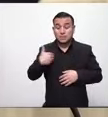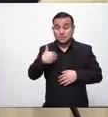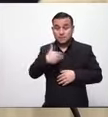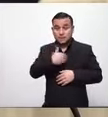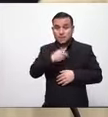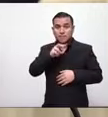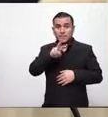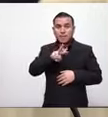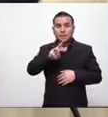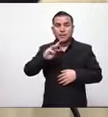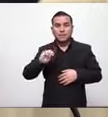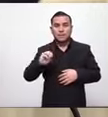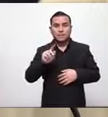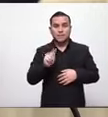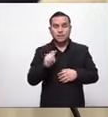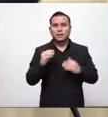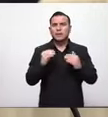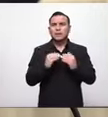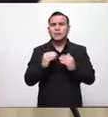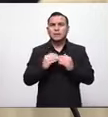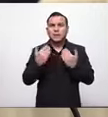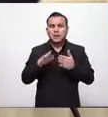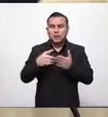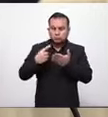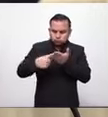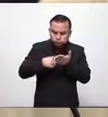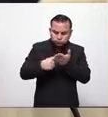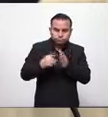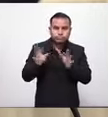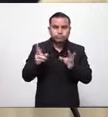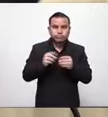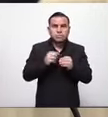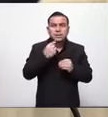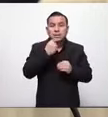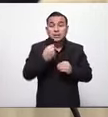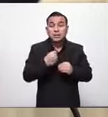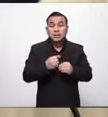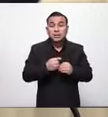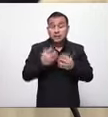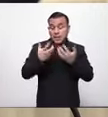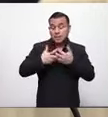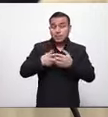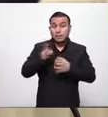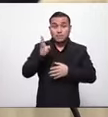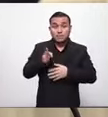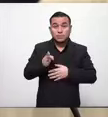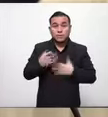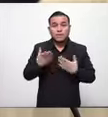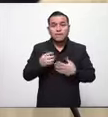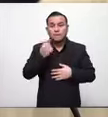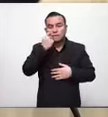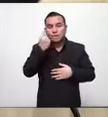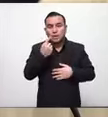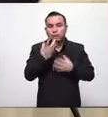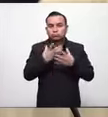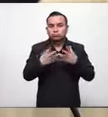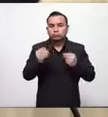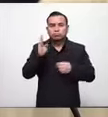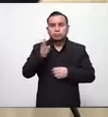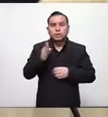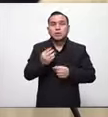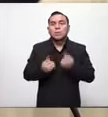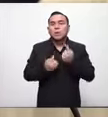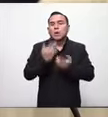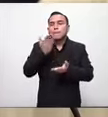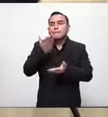transporte hemos tenido reuniones también con el sector transporte para ver este tema y ahorita la